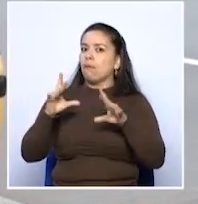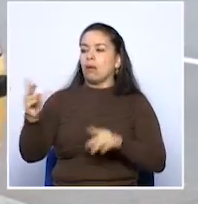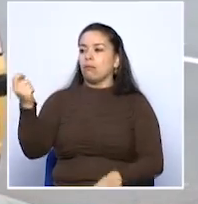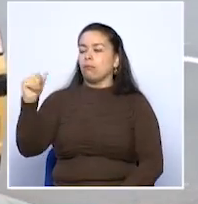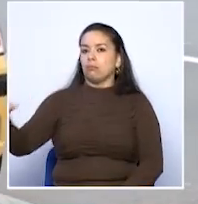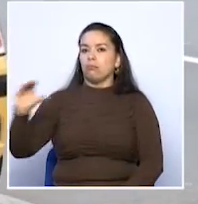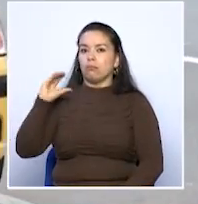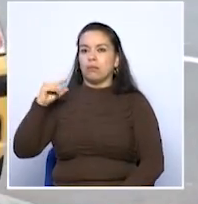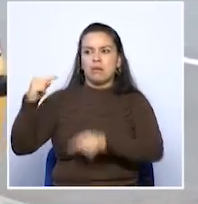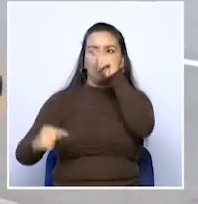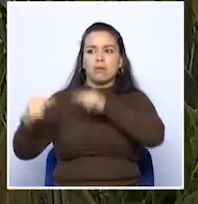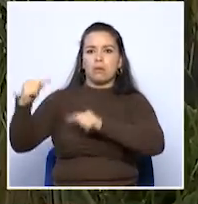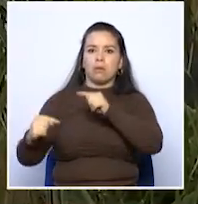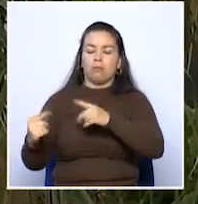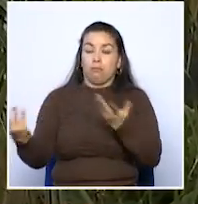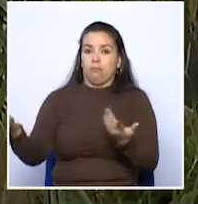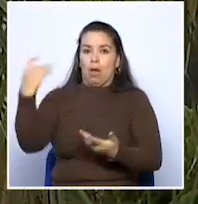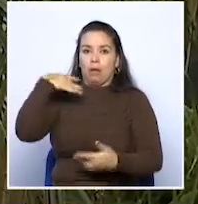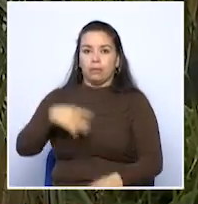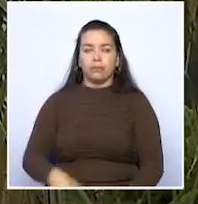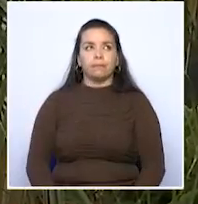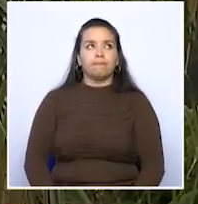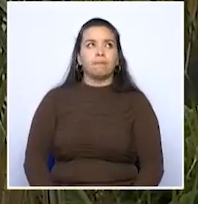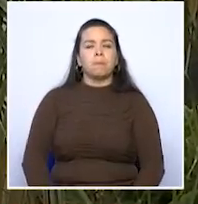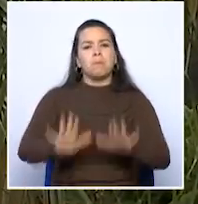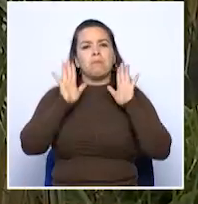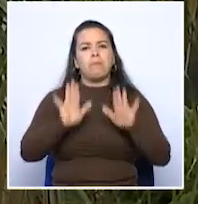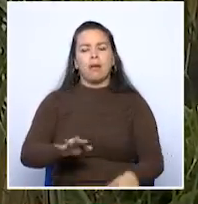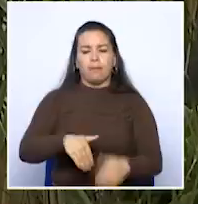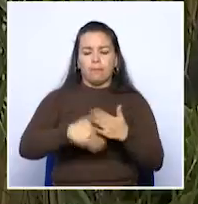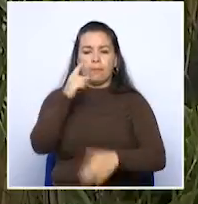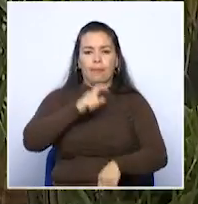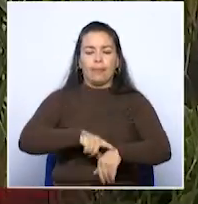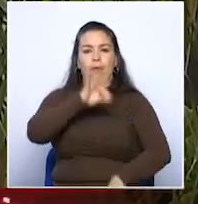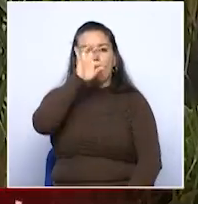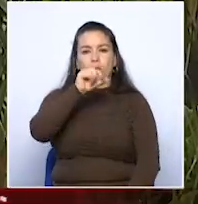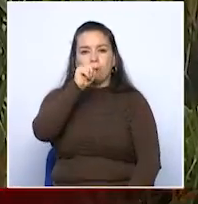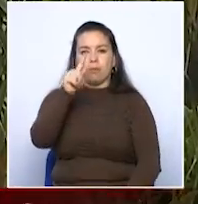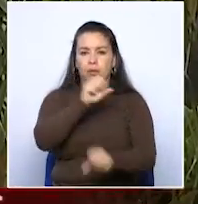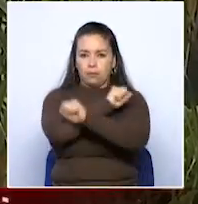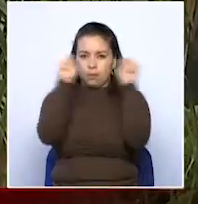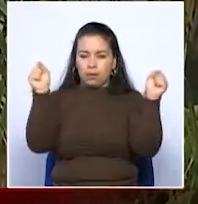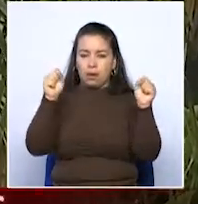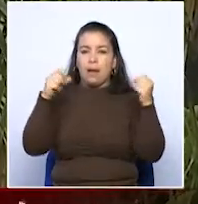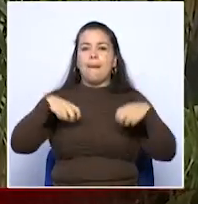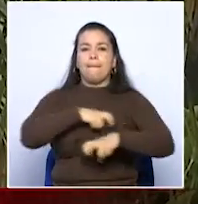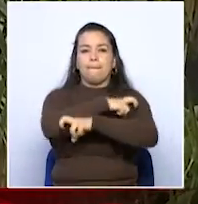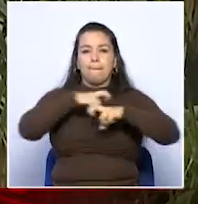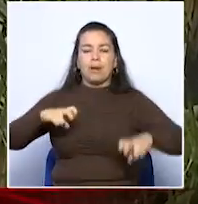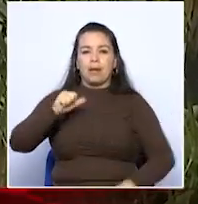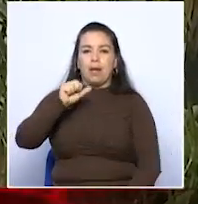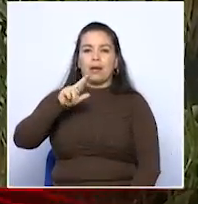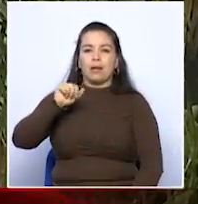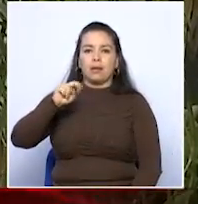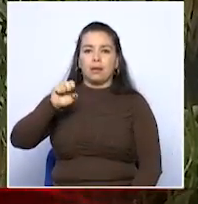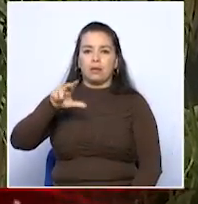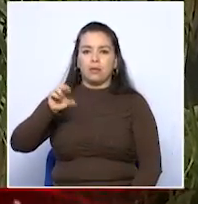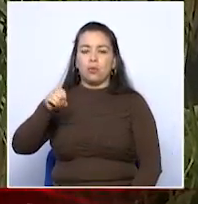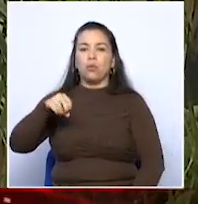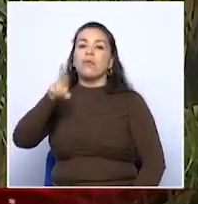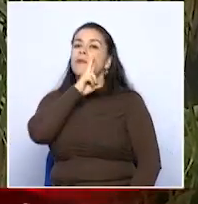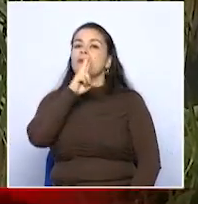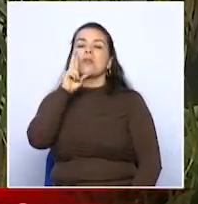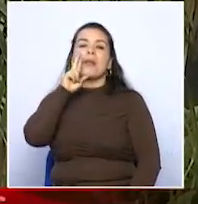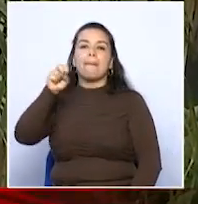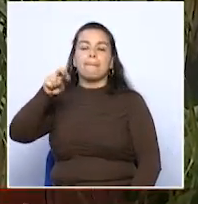en una competencia desleal. La manifestación arranca a las ocho y media de la mañana desde el sector del Parque del Arenillo, el sector de donde queda el restaurante El